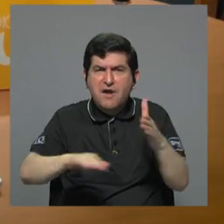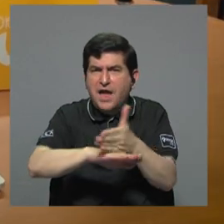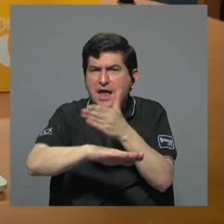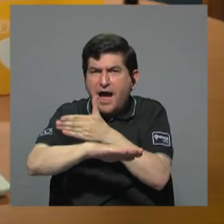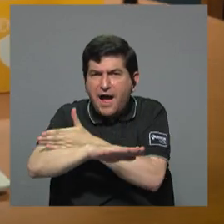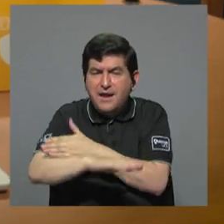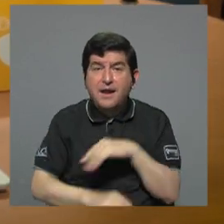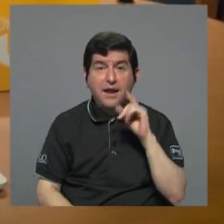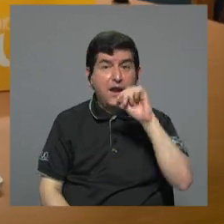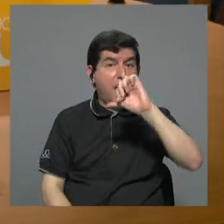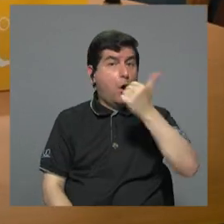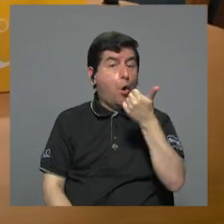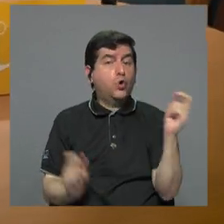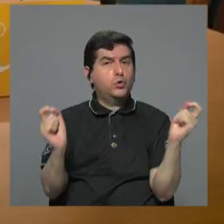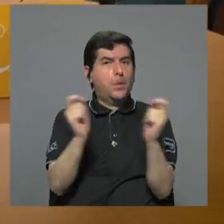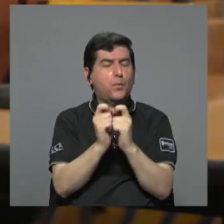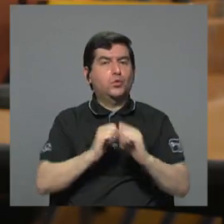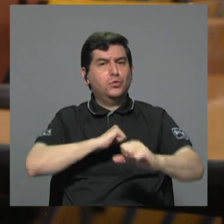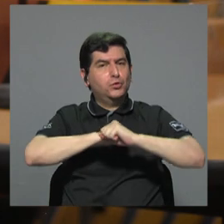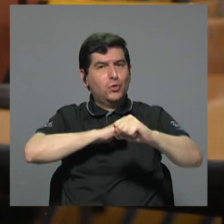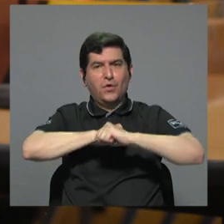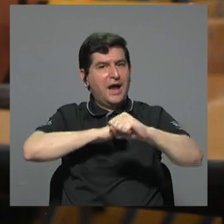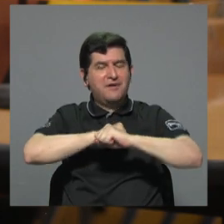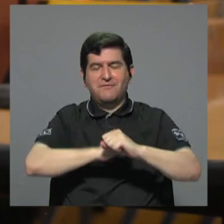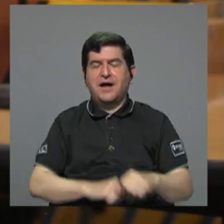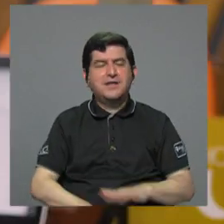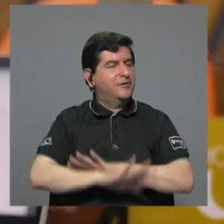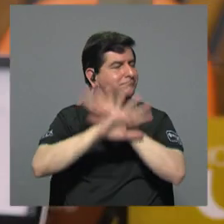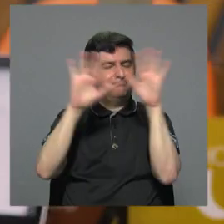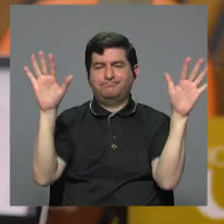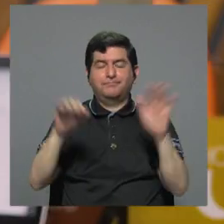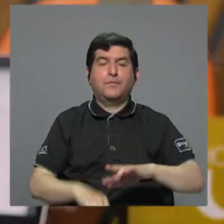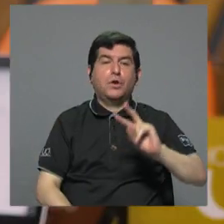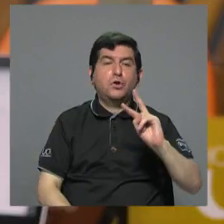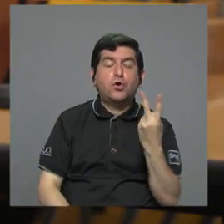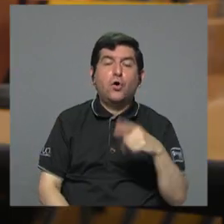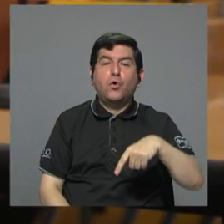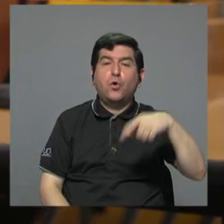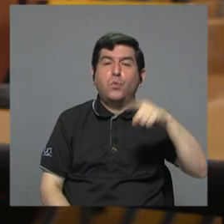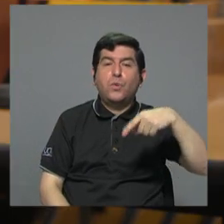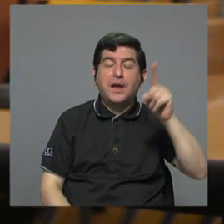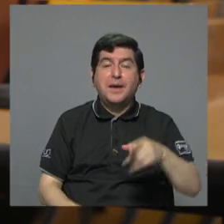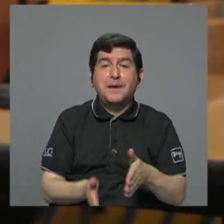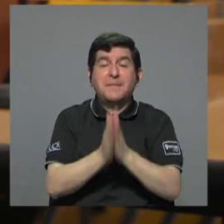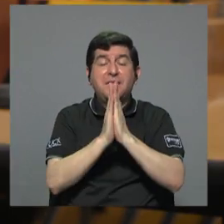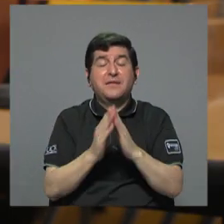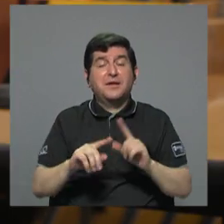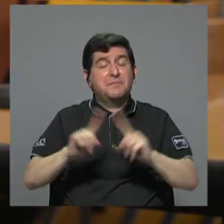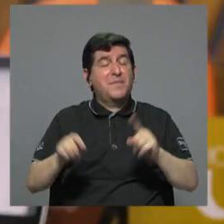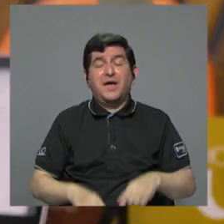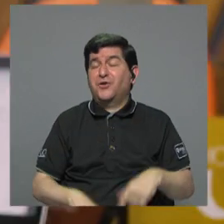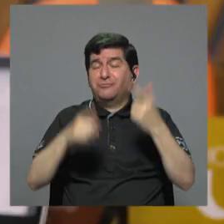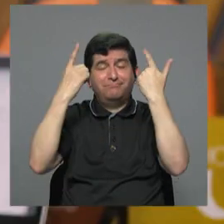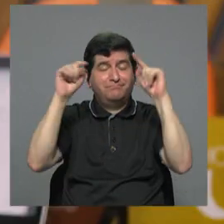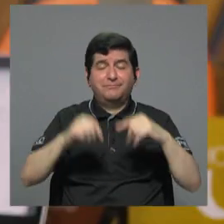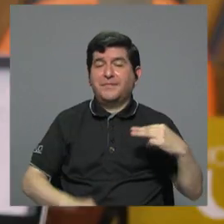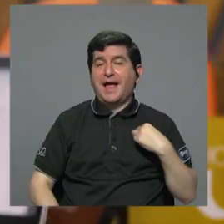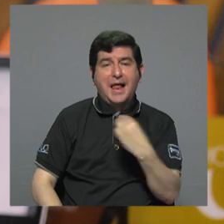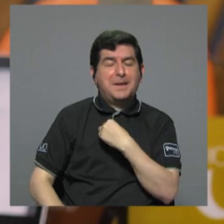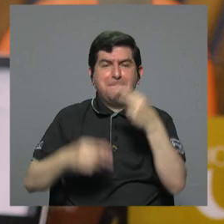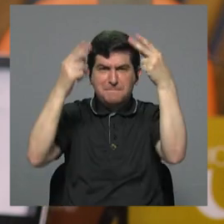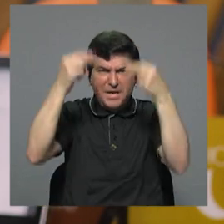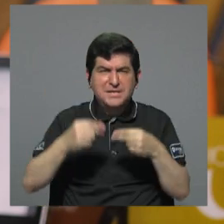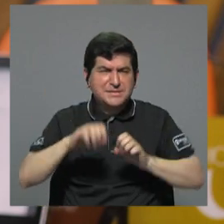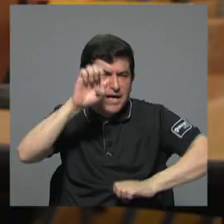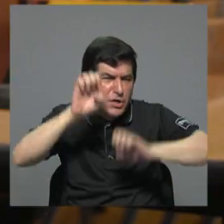ese es otro detalle que la campaña no ha aclarado doble check pidió sin éxito al ministerio de Hacienda algún estudio que